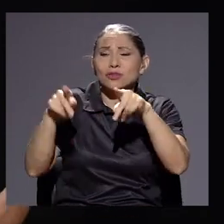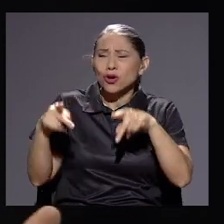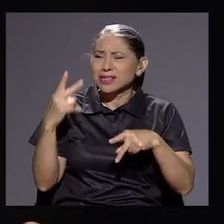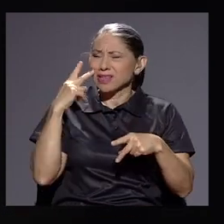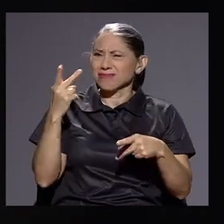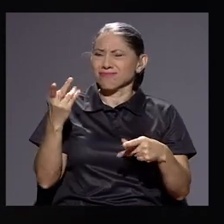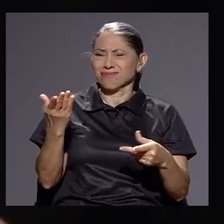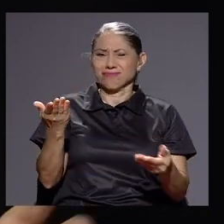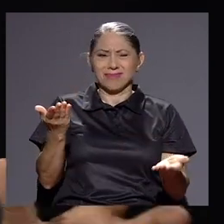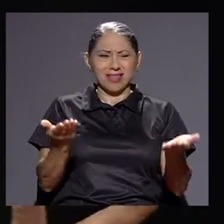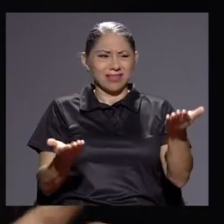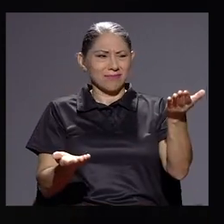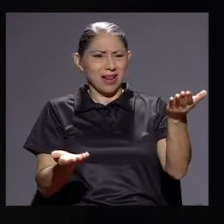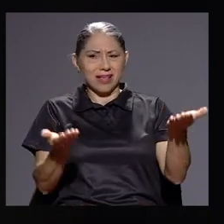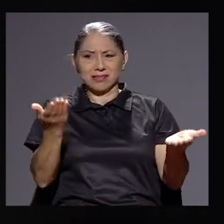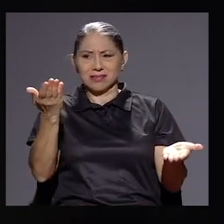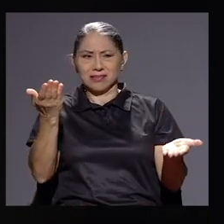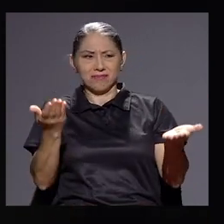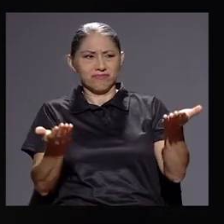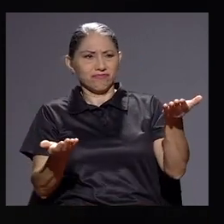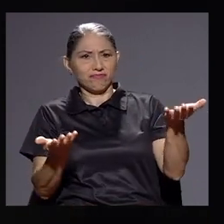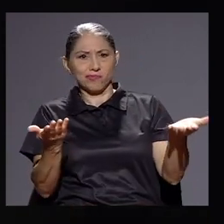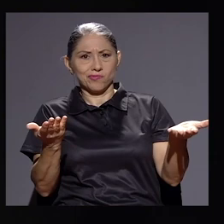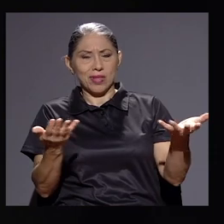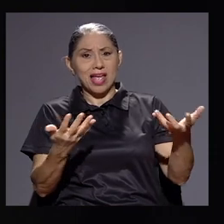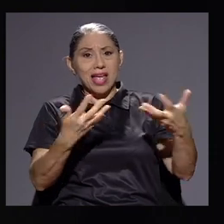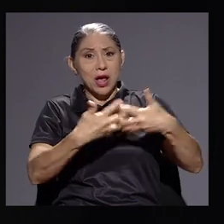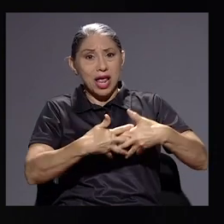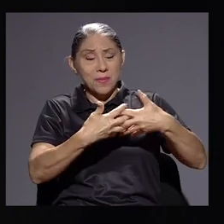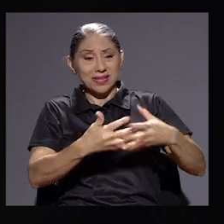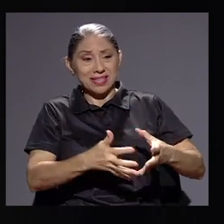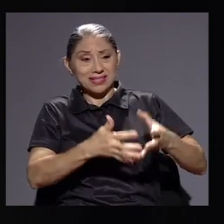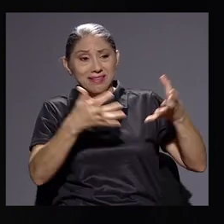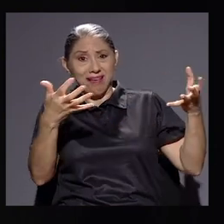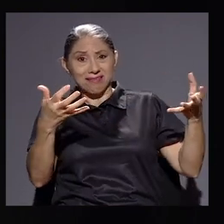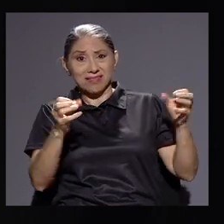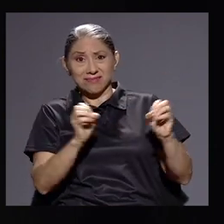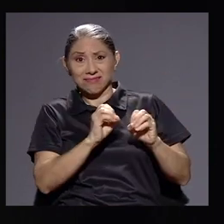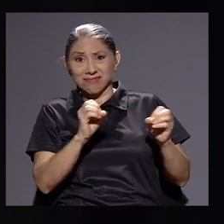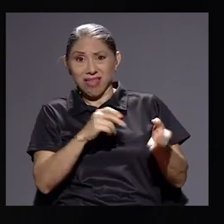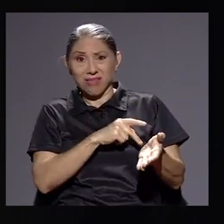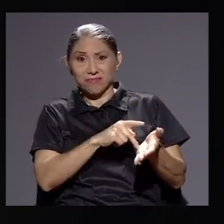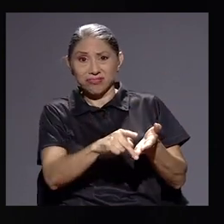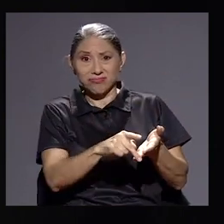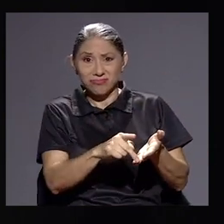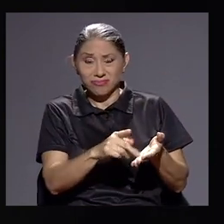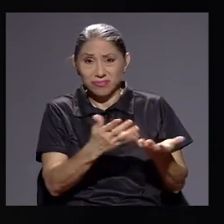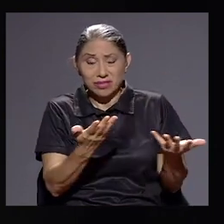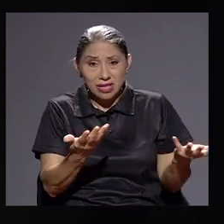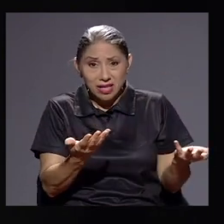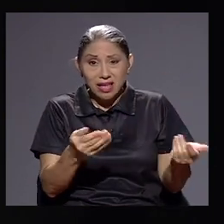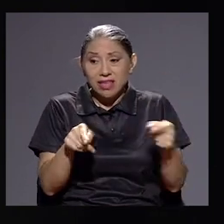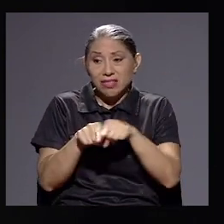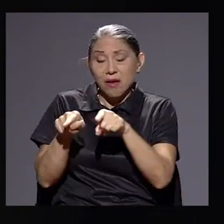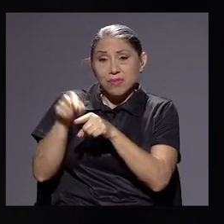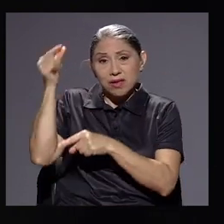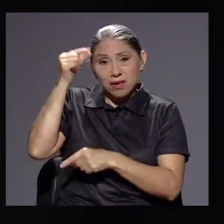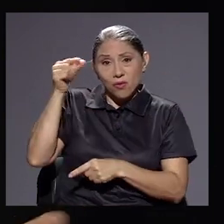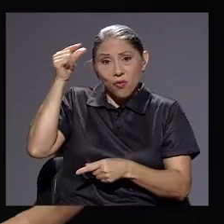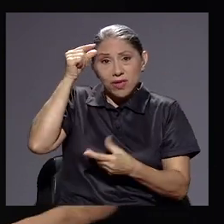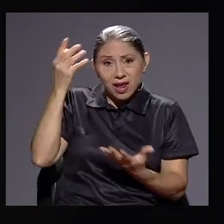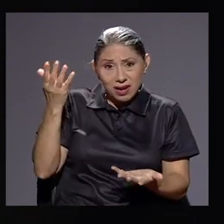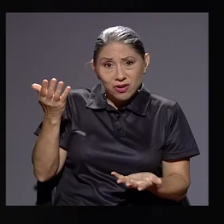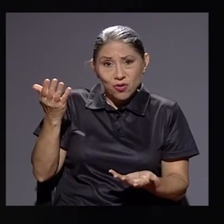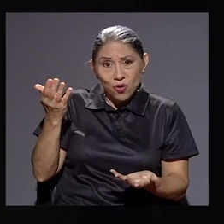desbalance, donde los grandes contribuyentes parece que no ayudan, porque esa es la palabra, y luego también el gobierno quiere,